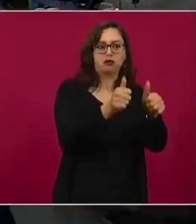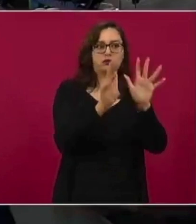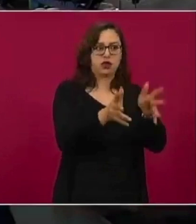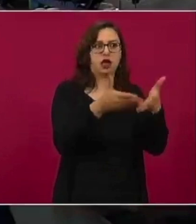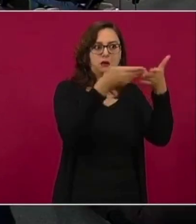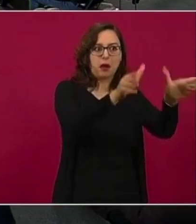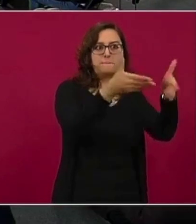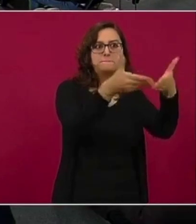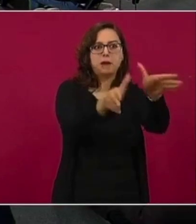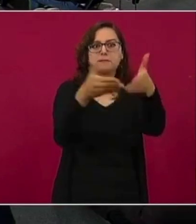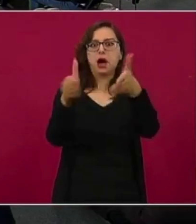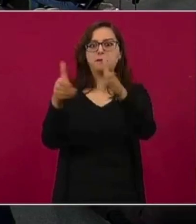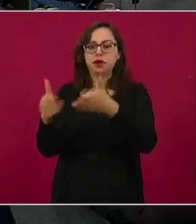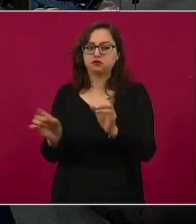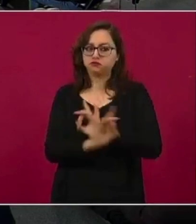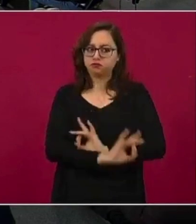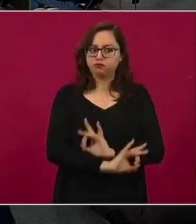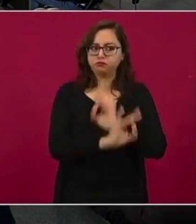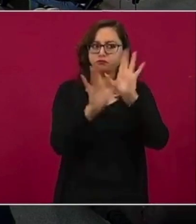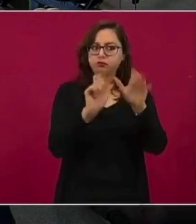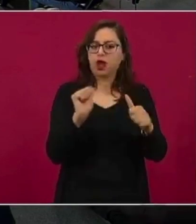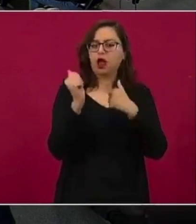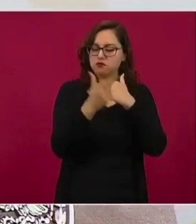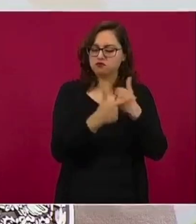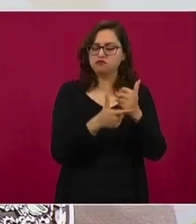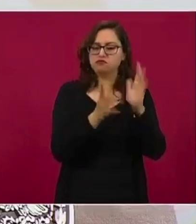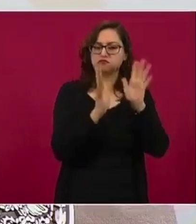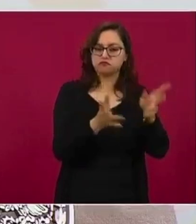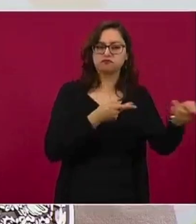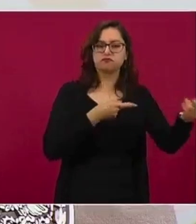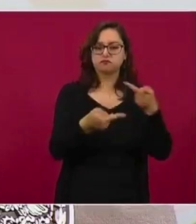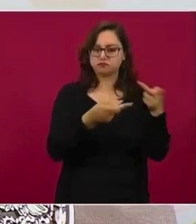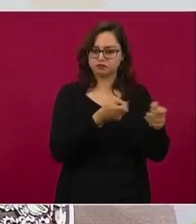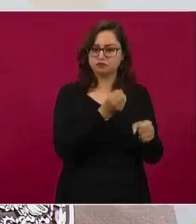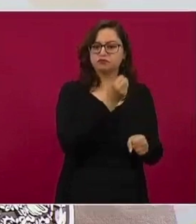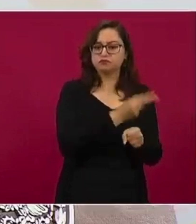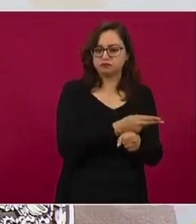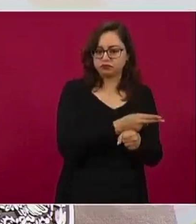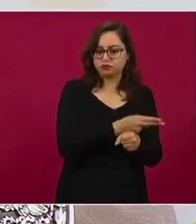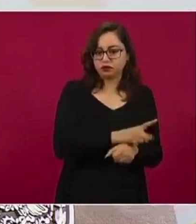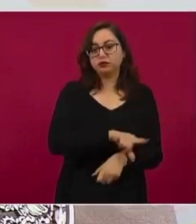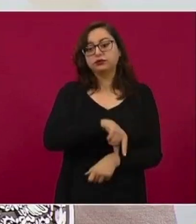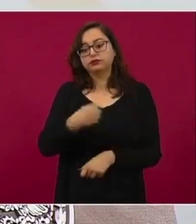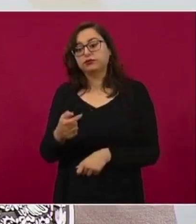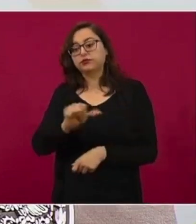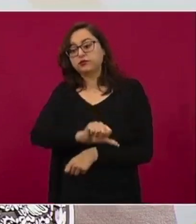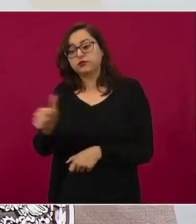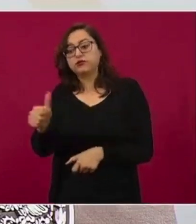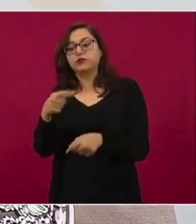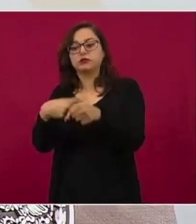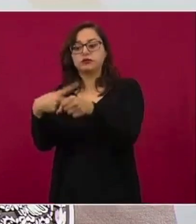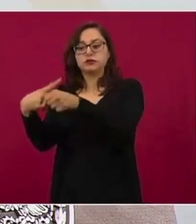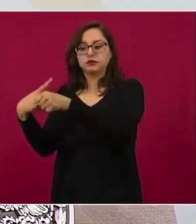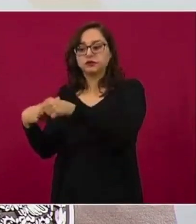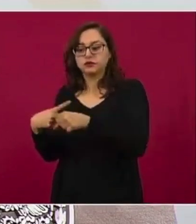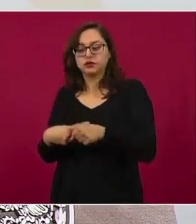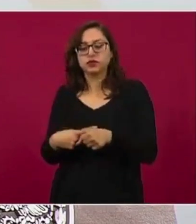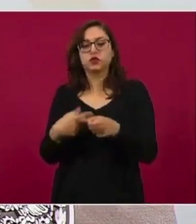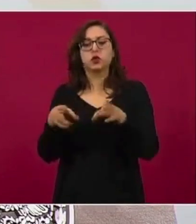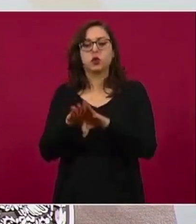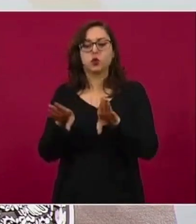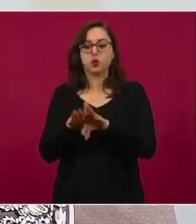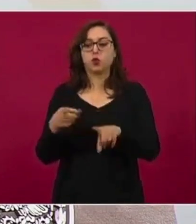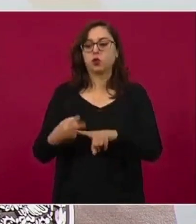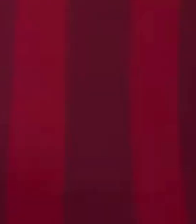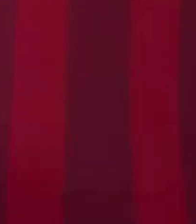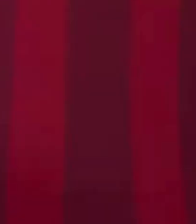atención que desde ya desde la última ola se